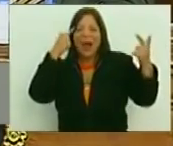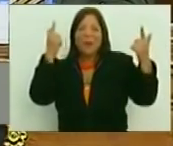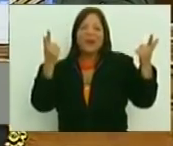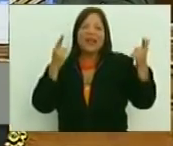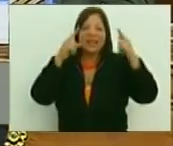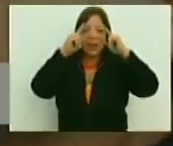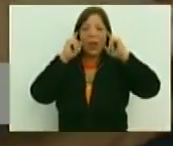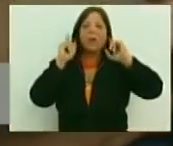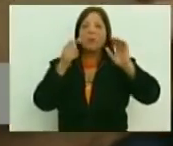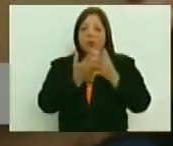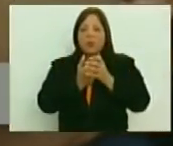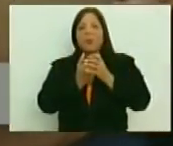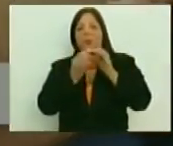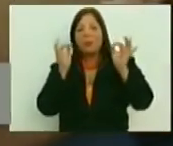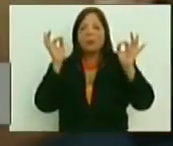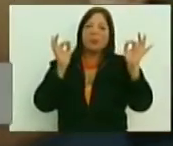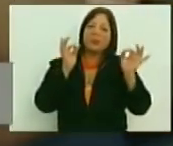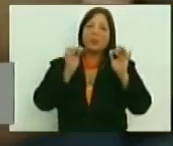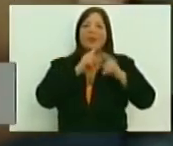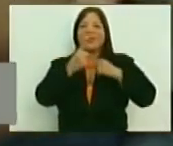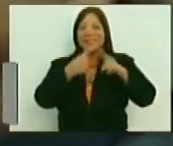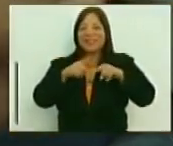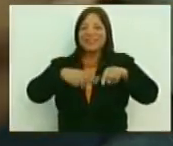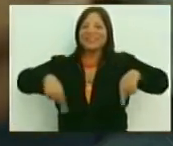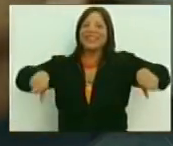Aquí hay muchos hippies, Adán, también fuiste hippie, ¿de acuerdo?